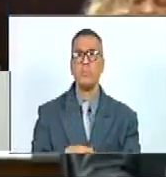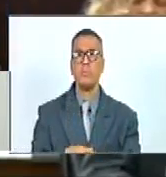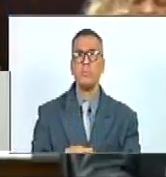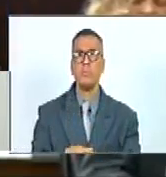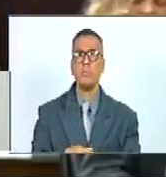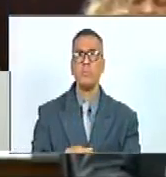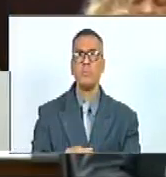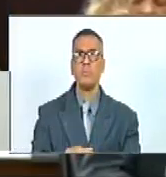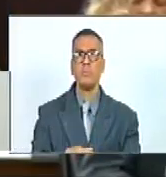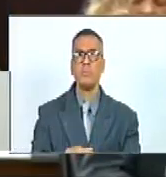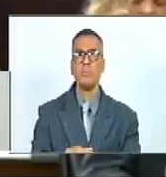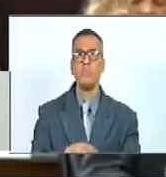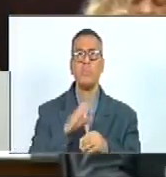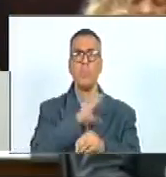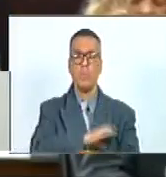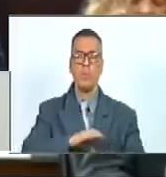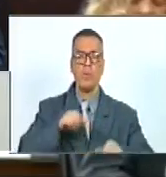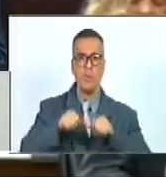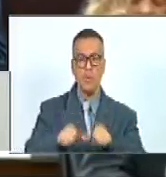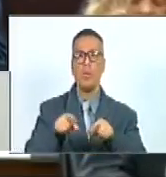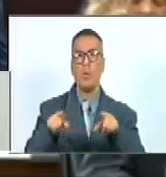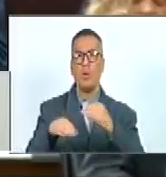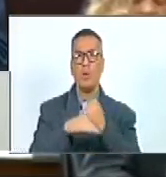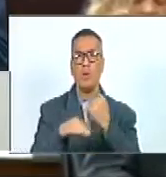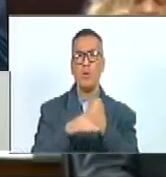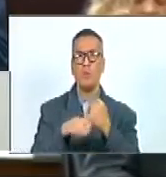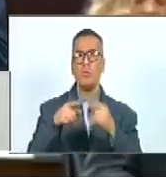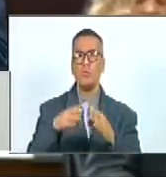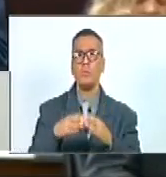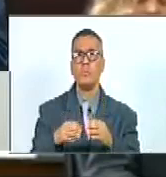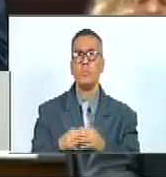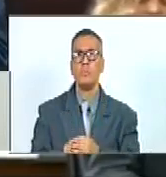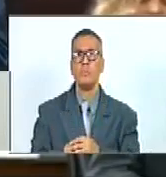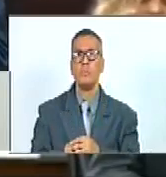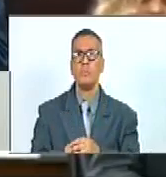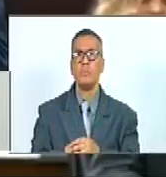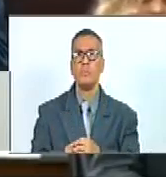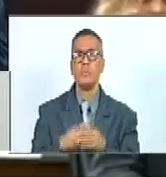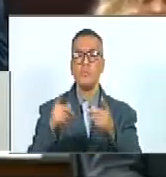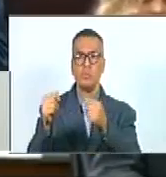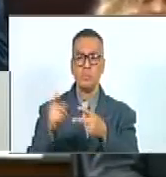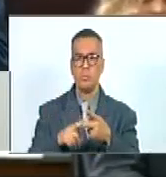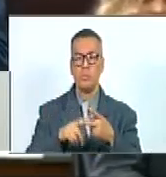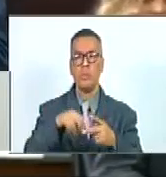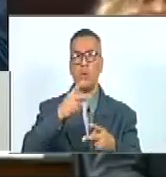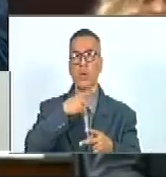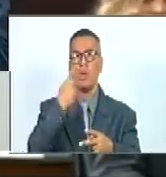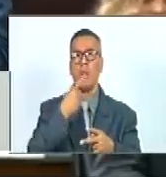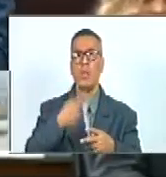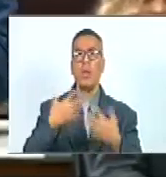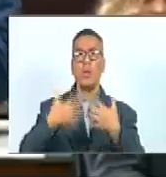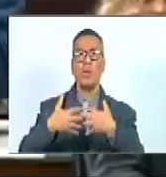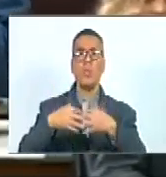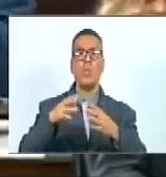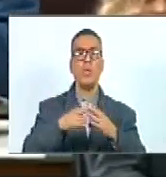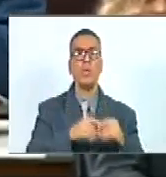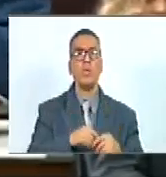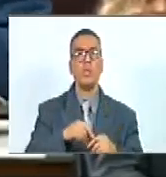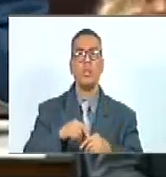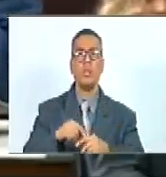las comisiones permanentes aquí de economía política industria y